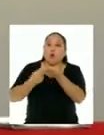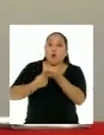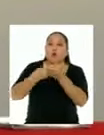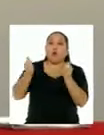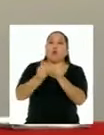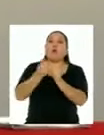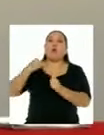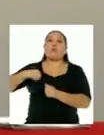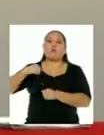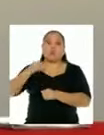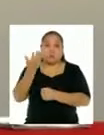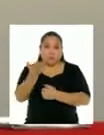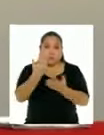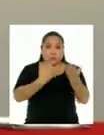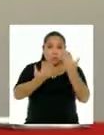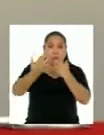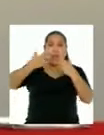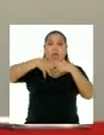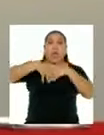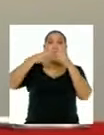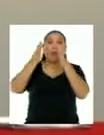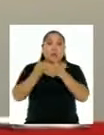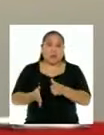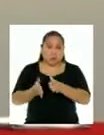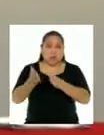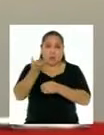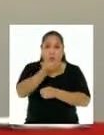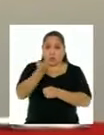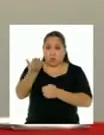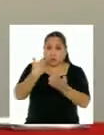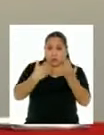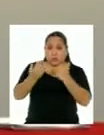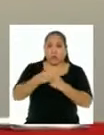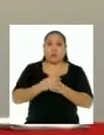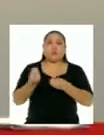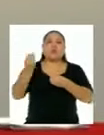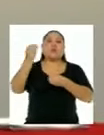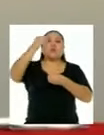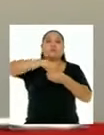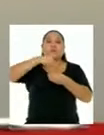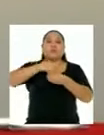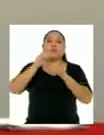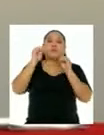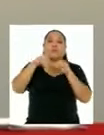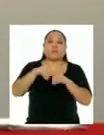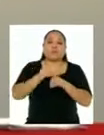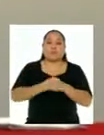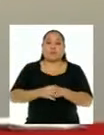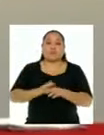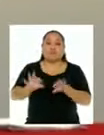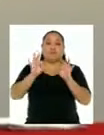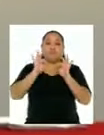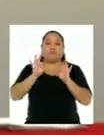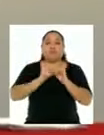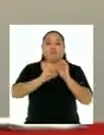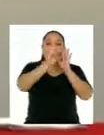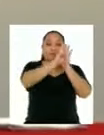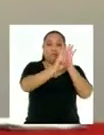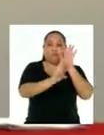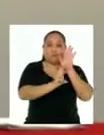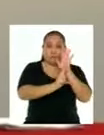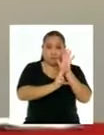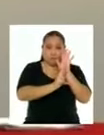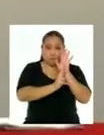ciudadano de los emprendedores, microempresarios, empresarios, para que se implementen de manera eficiente los protocolos de